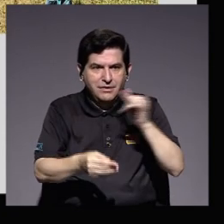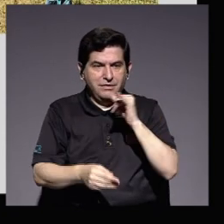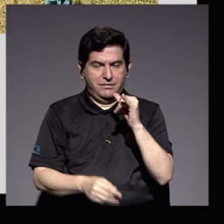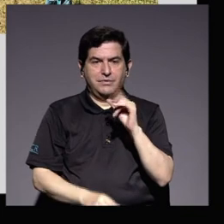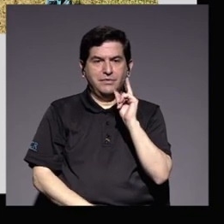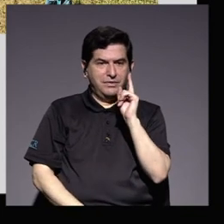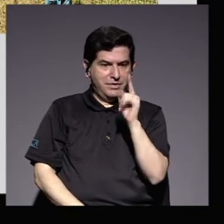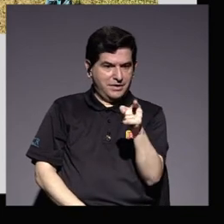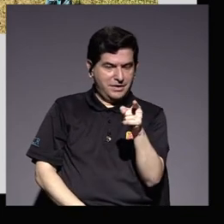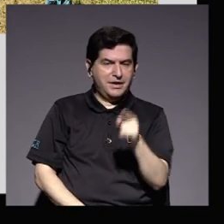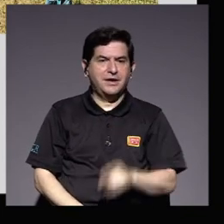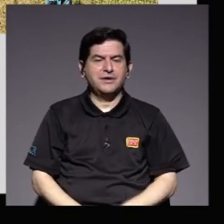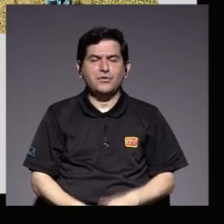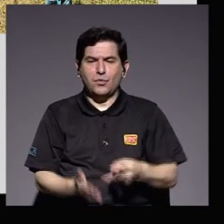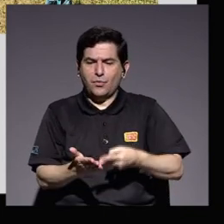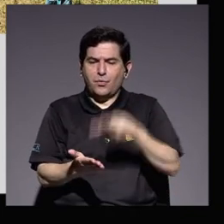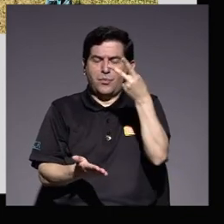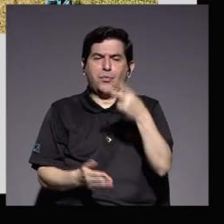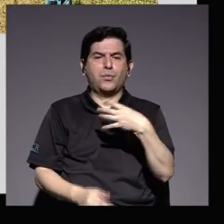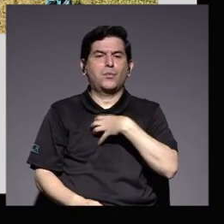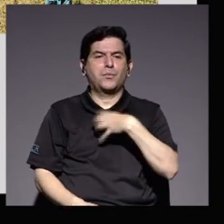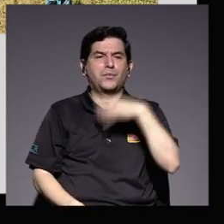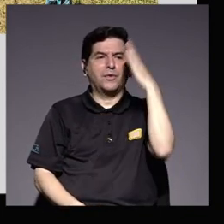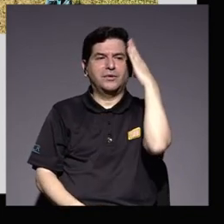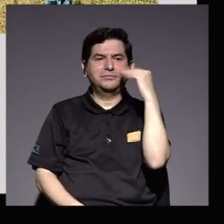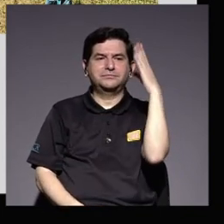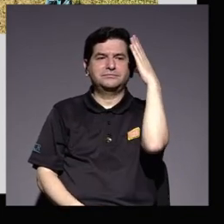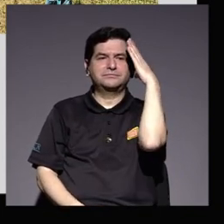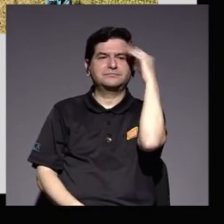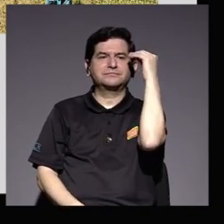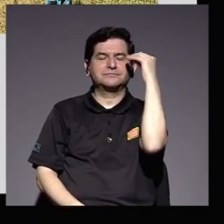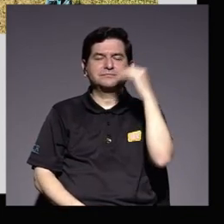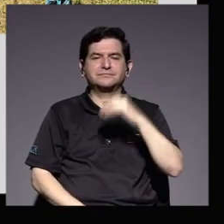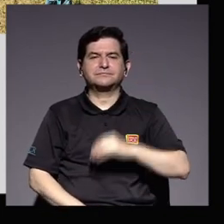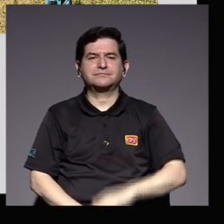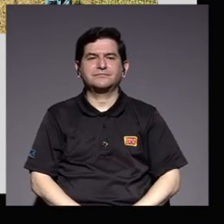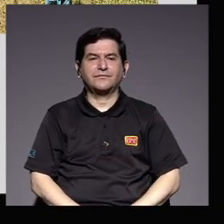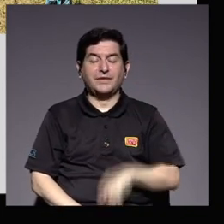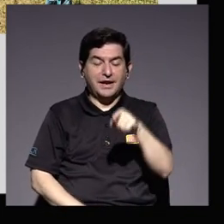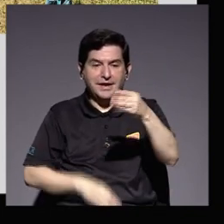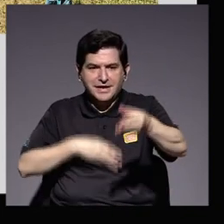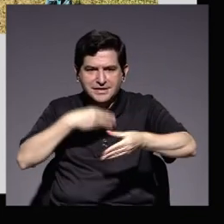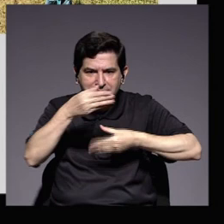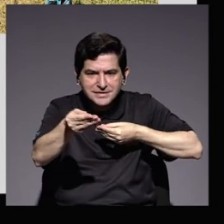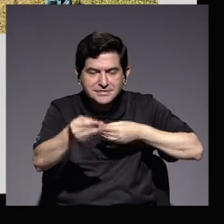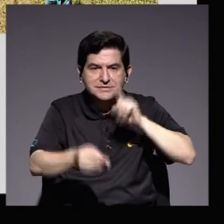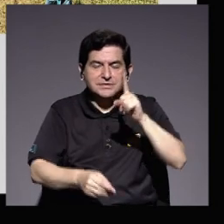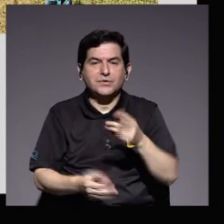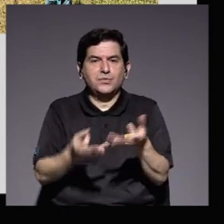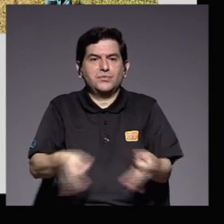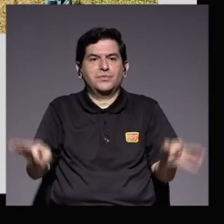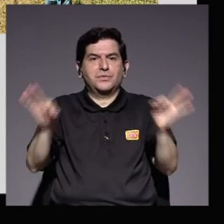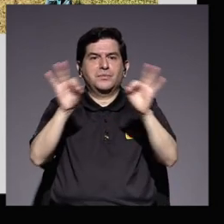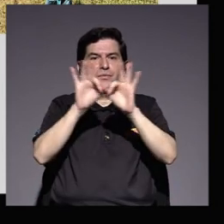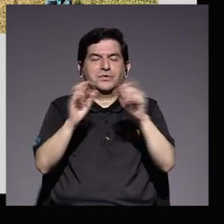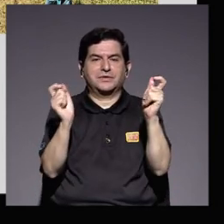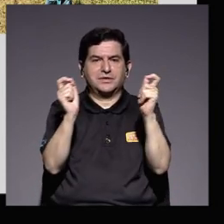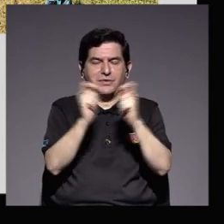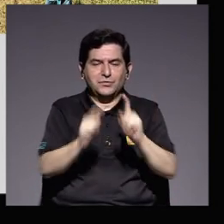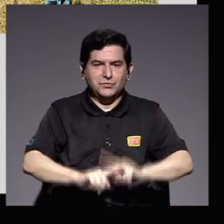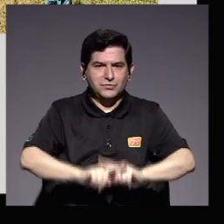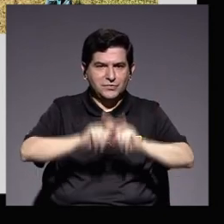además lo han enriquecido con su propia experiencia en este intercambio radica uno de los más valiosos aspectos